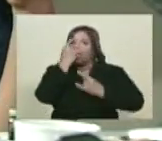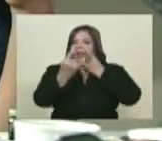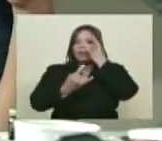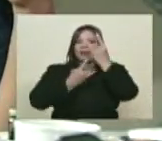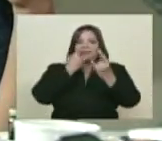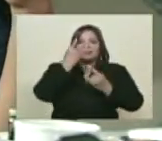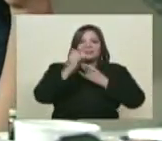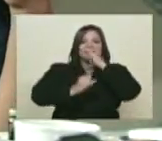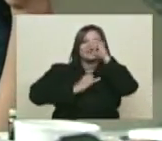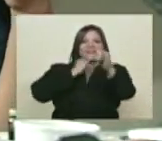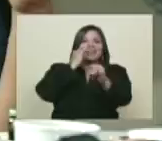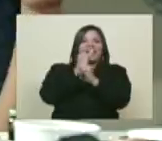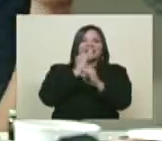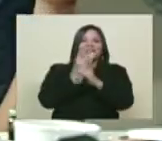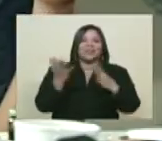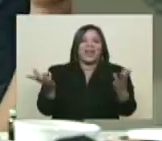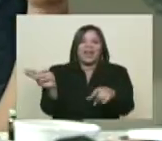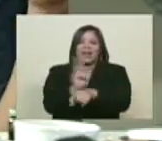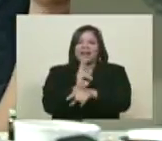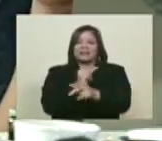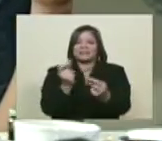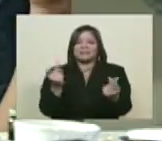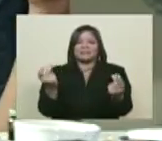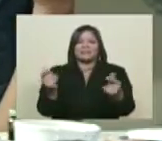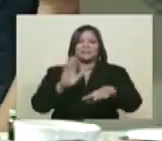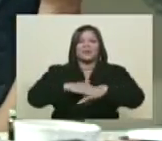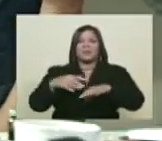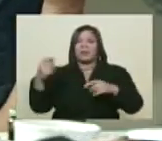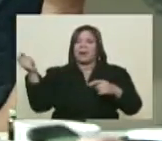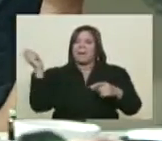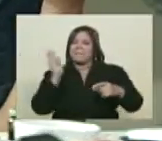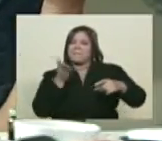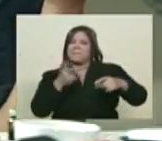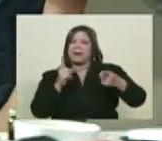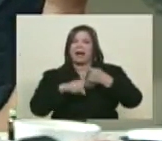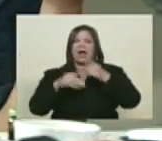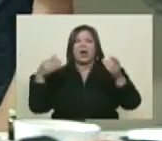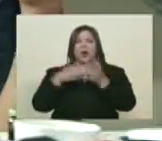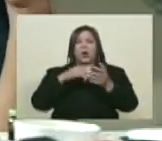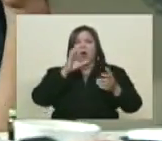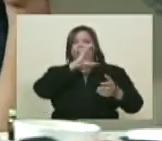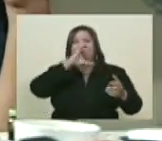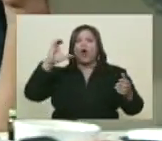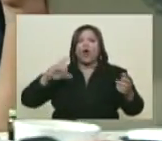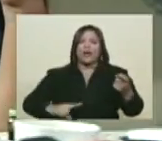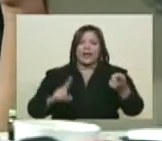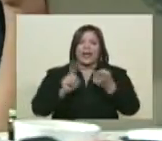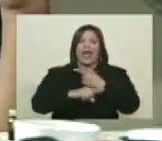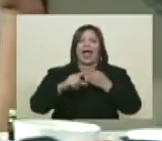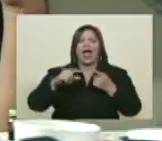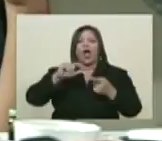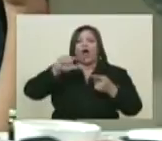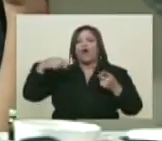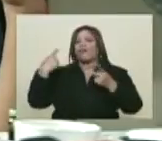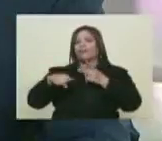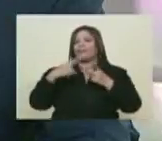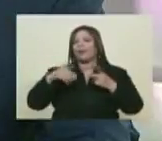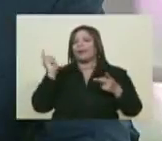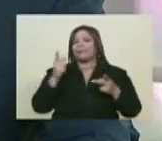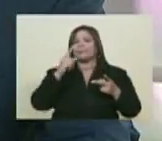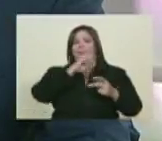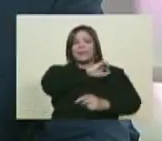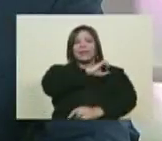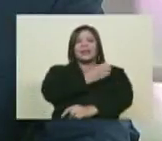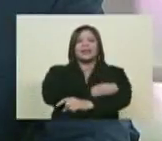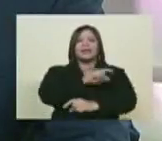mercado internacional. Sobre todo, ahora, por todas estas amenazas, con el tema de Corea, del Golfo Pérsico, ¿no? Mira, Ale Mejías